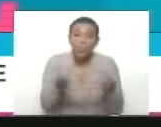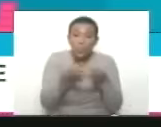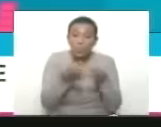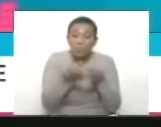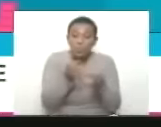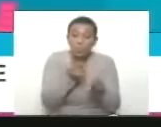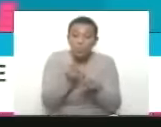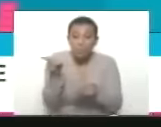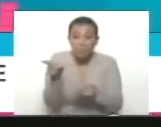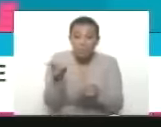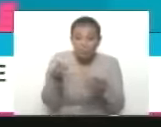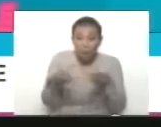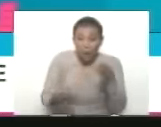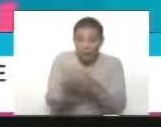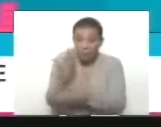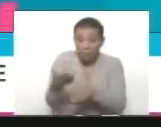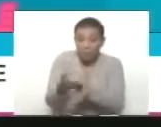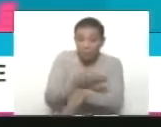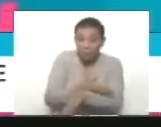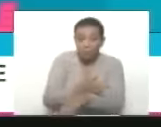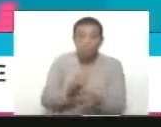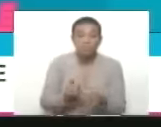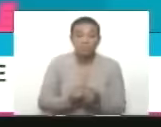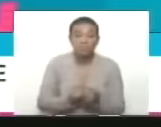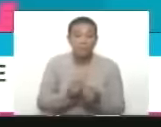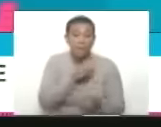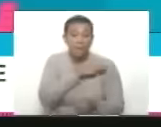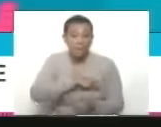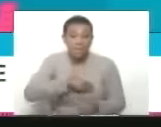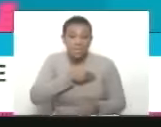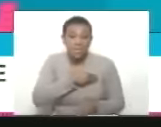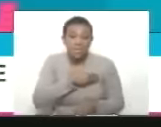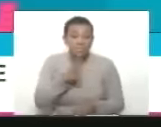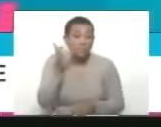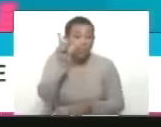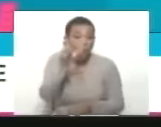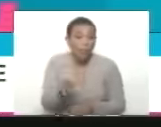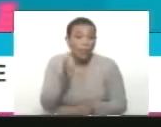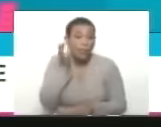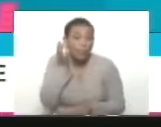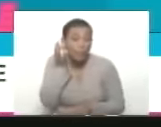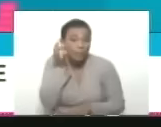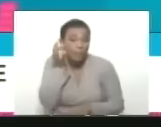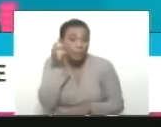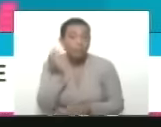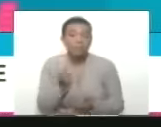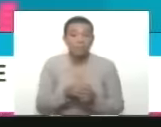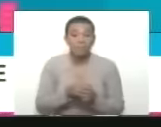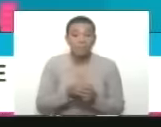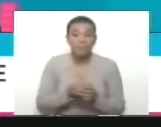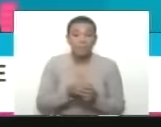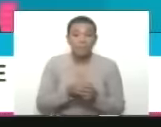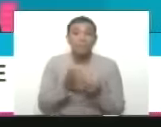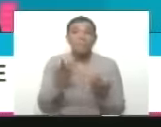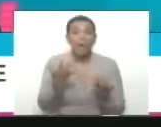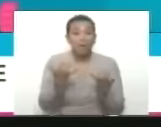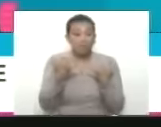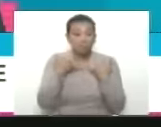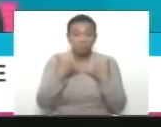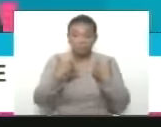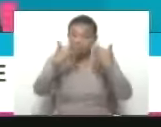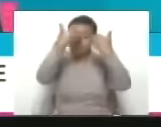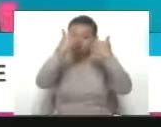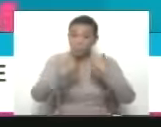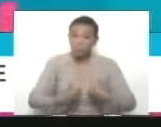de trabajo. En el mando de la gran misión Venezuela Mujer. Lo ha asumido personalmente,